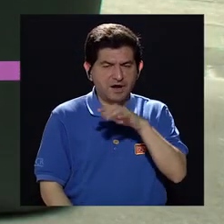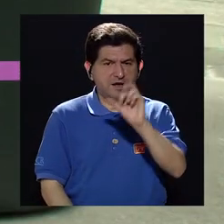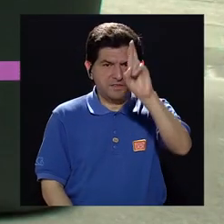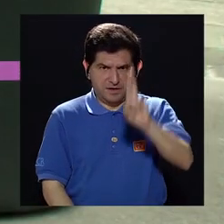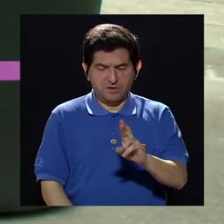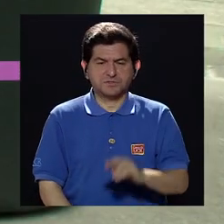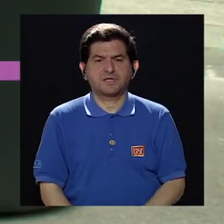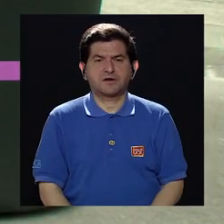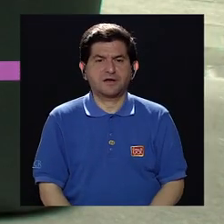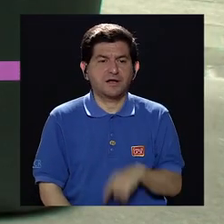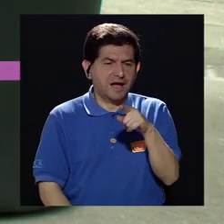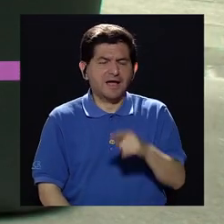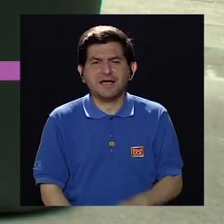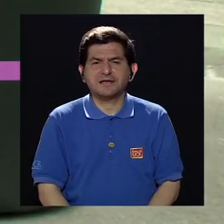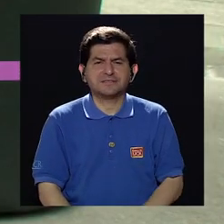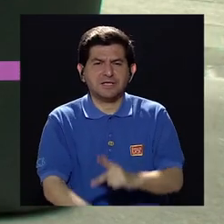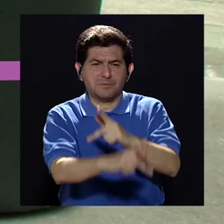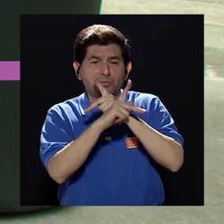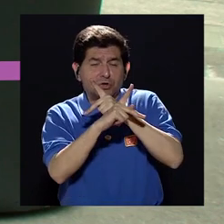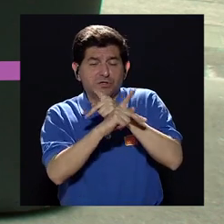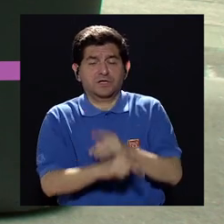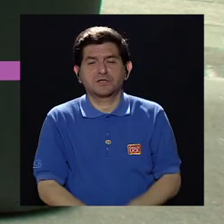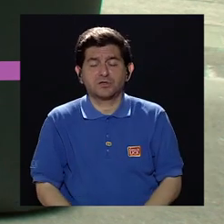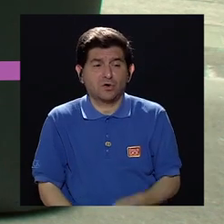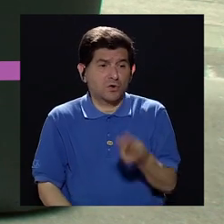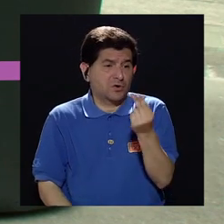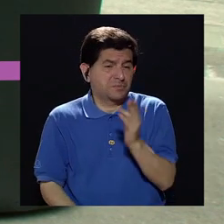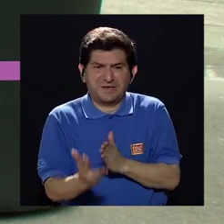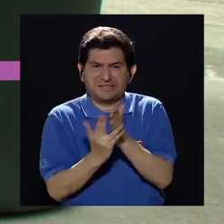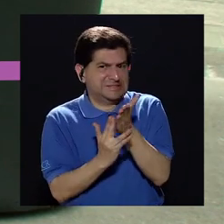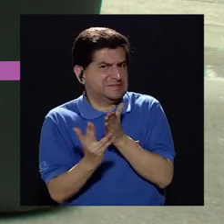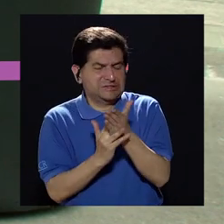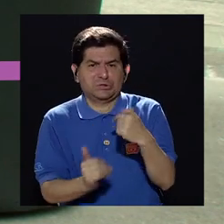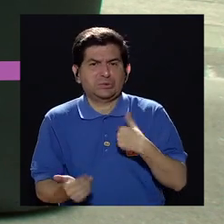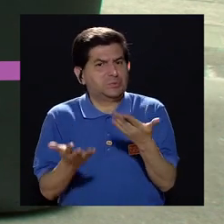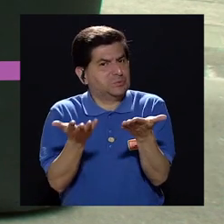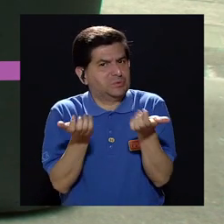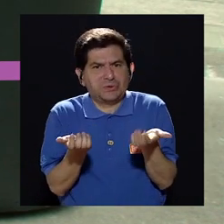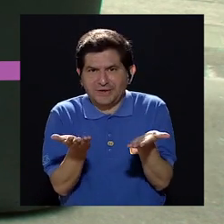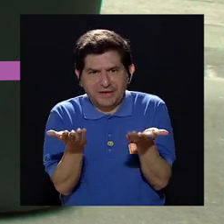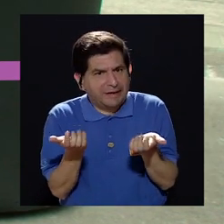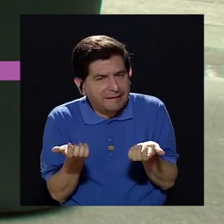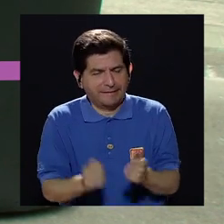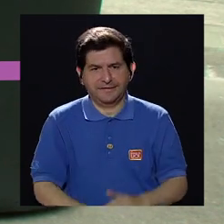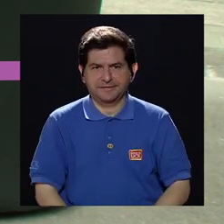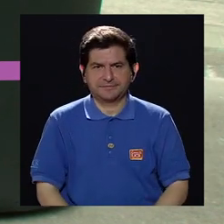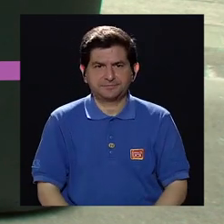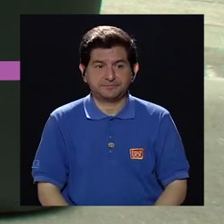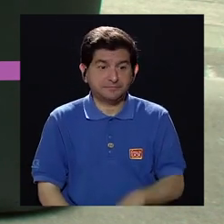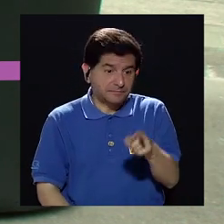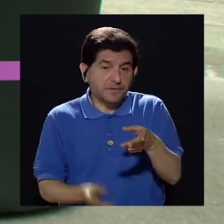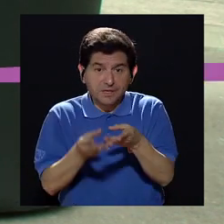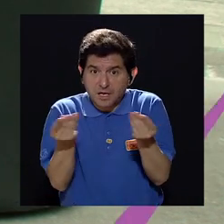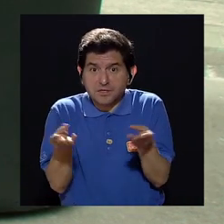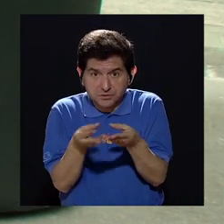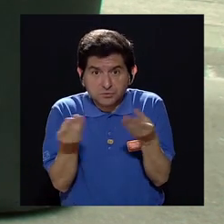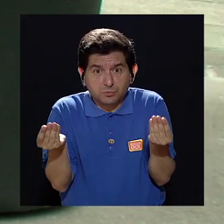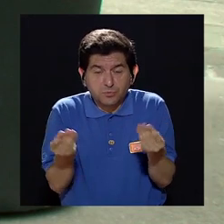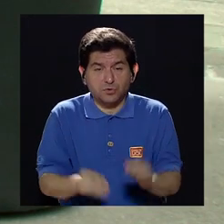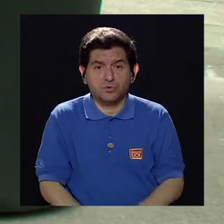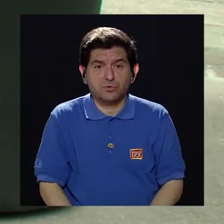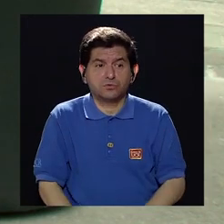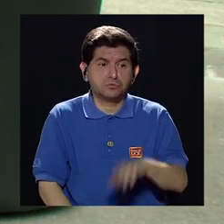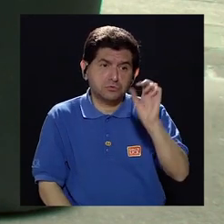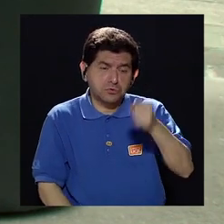que los bloqueadores, el precio no está accesible como uno quisiera, porque bueno, son productos que